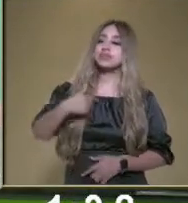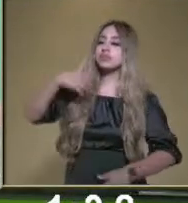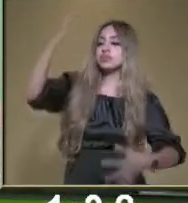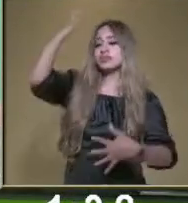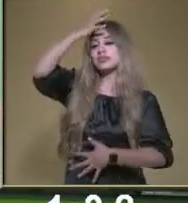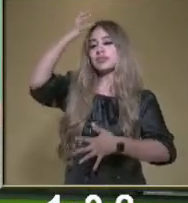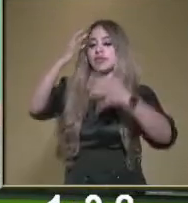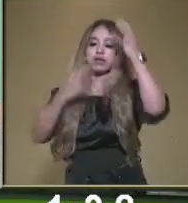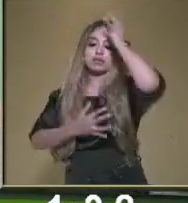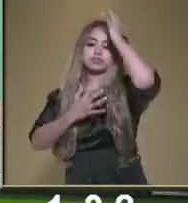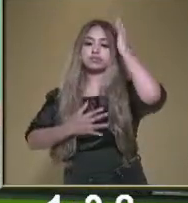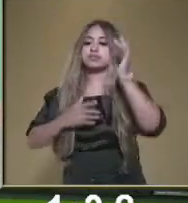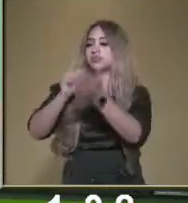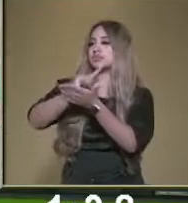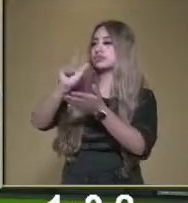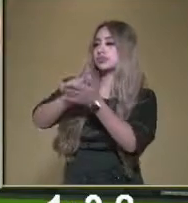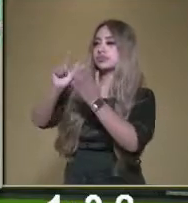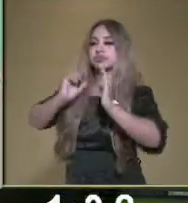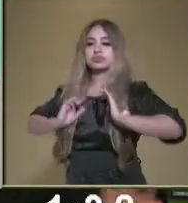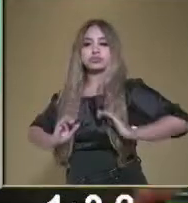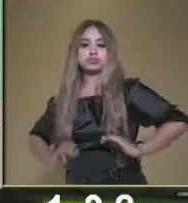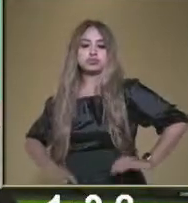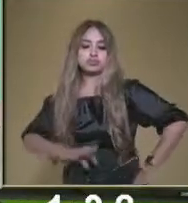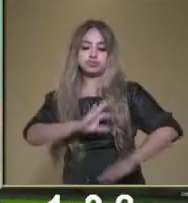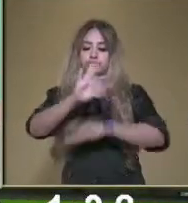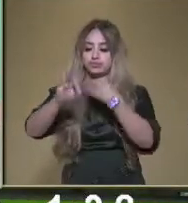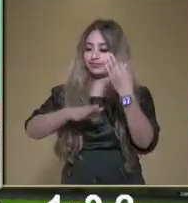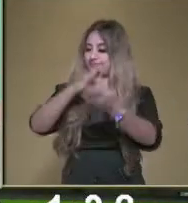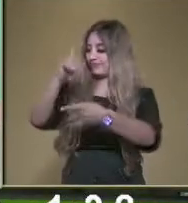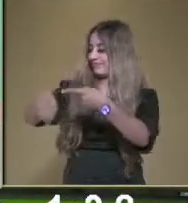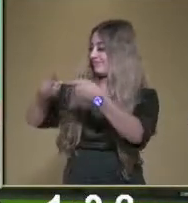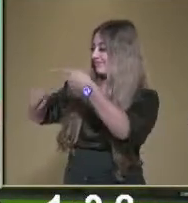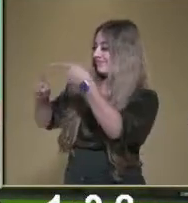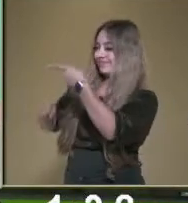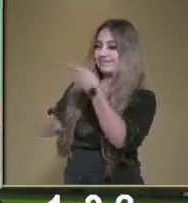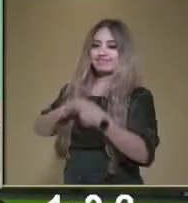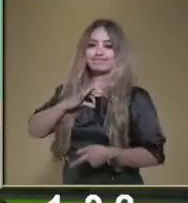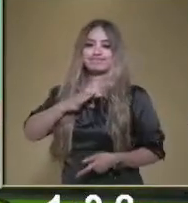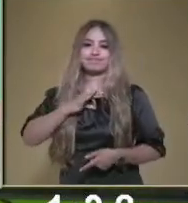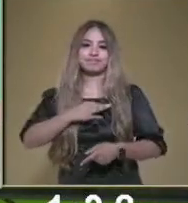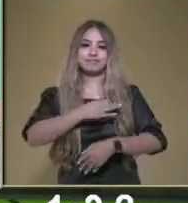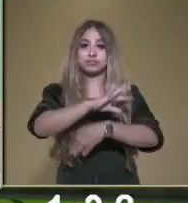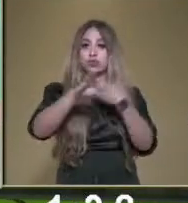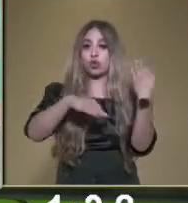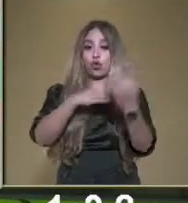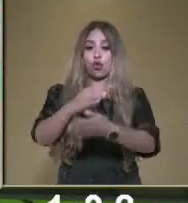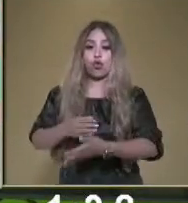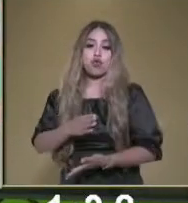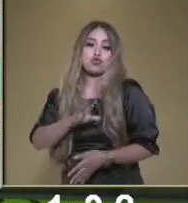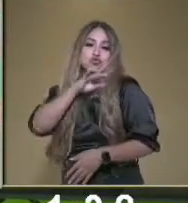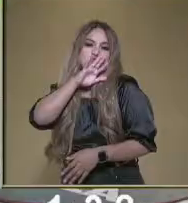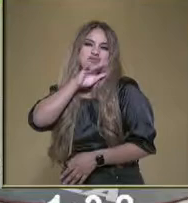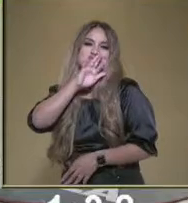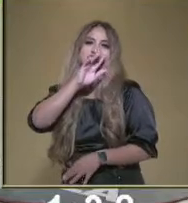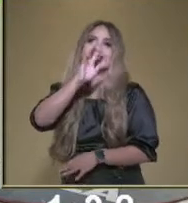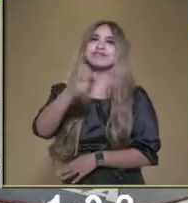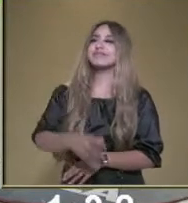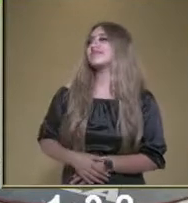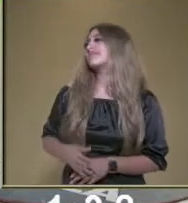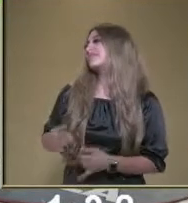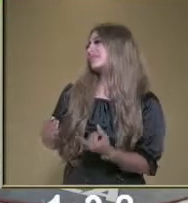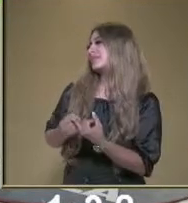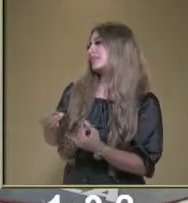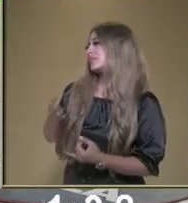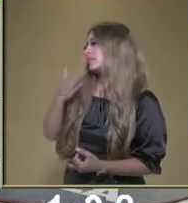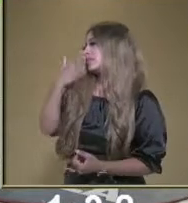limpiar mi cuerpo para que salgan todas las impurezas y todas las bacterias. Y yo huela hermoso, ¿cómo tú hueles, princesa? Así